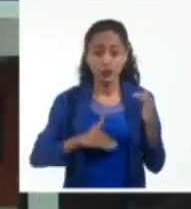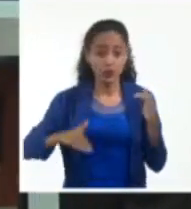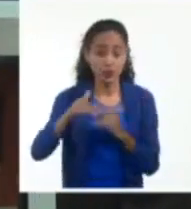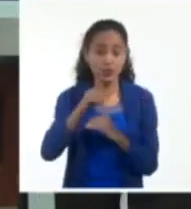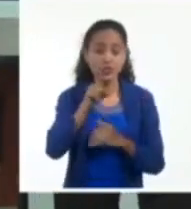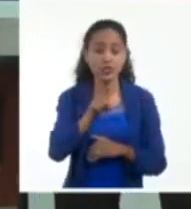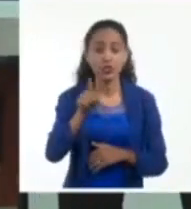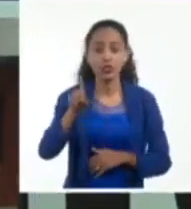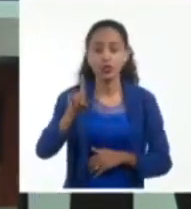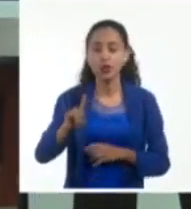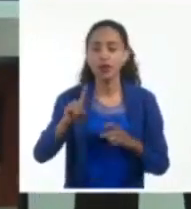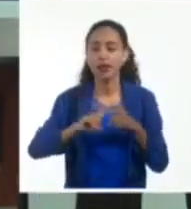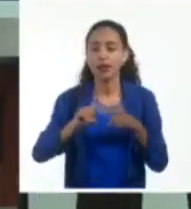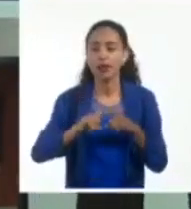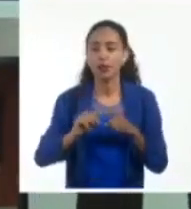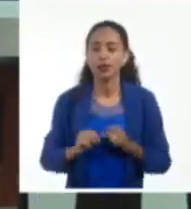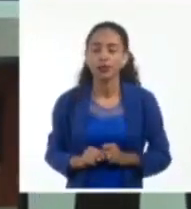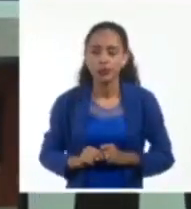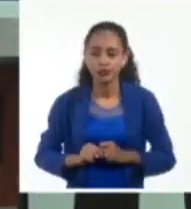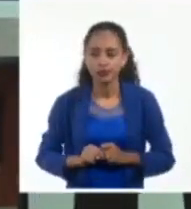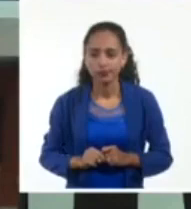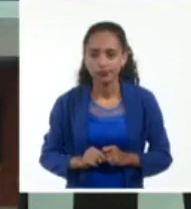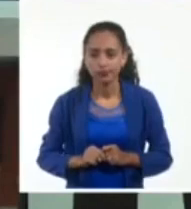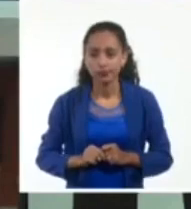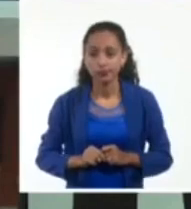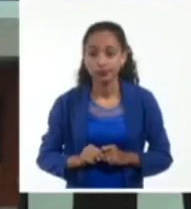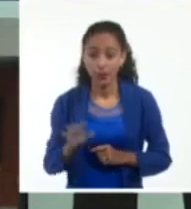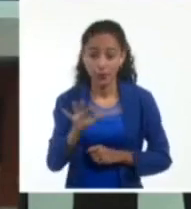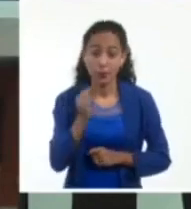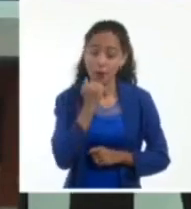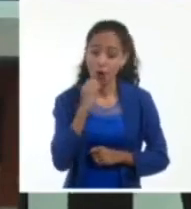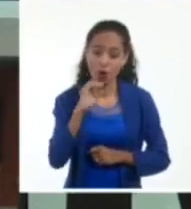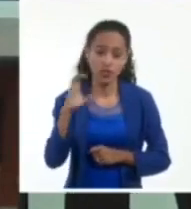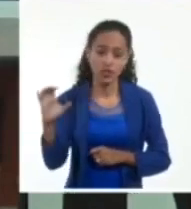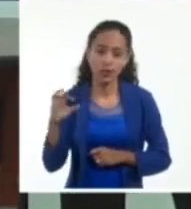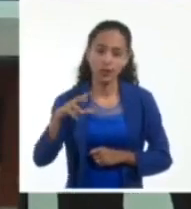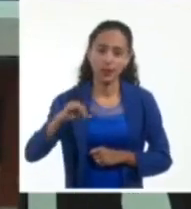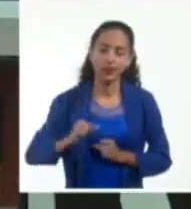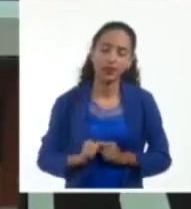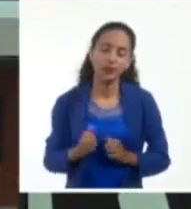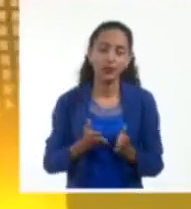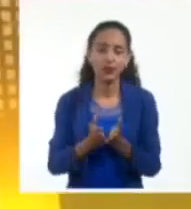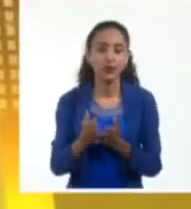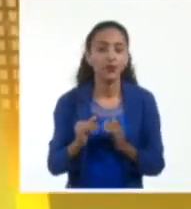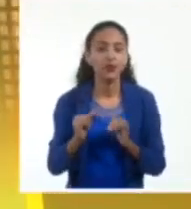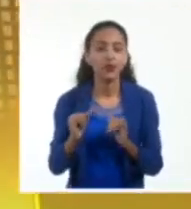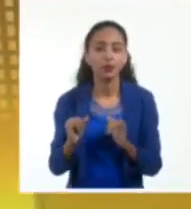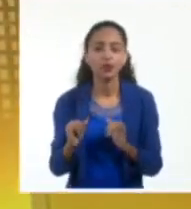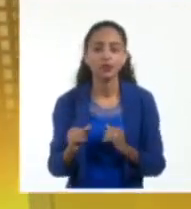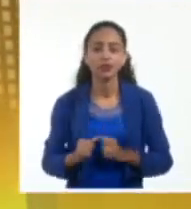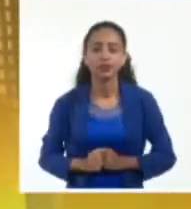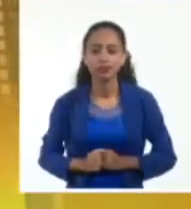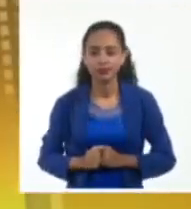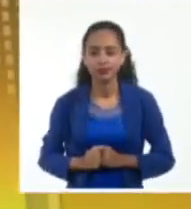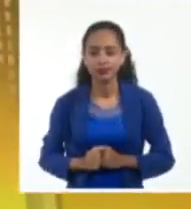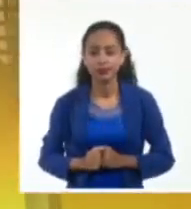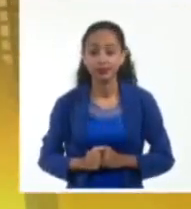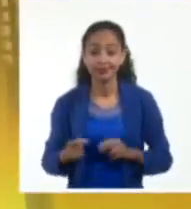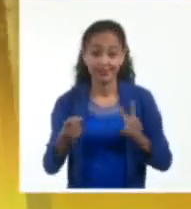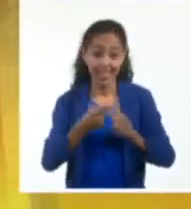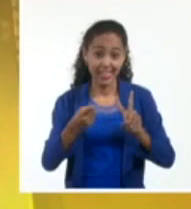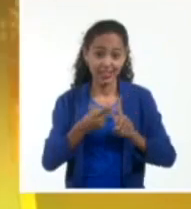119 kilómetros por hora sobre el extremo más occidental de Pinal de Río. Devuelvo la señal a nuestros estudios